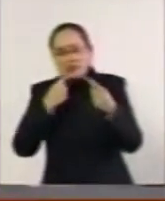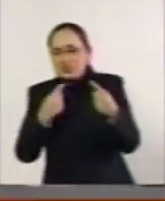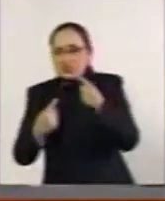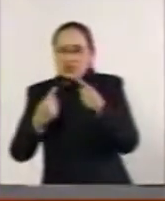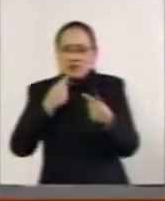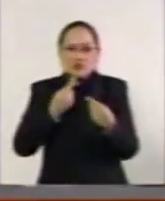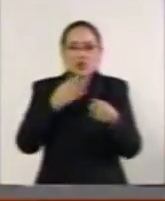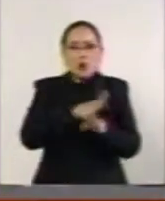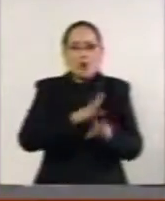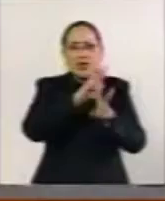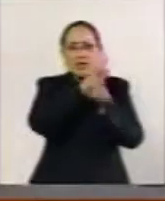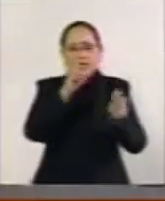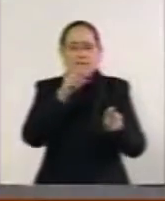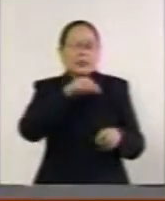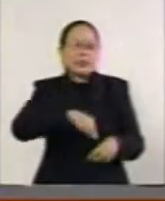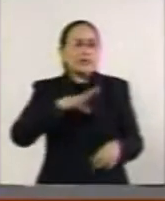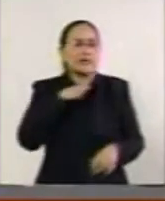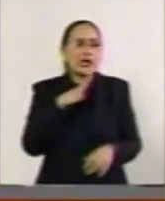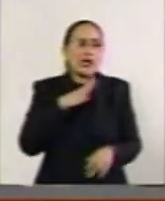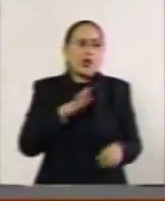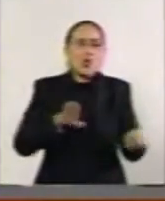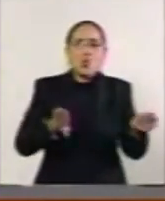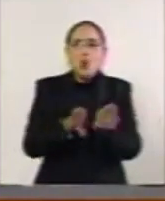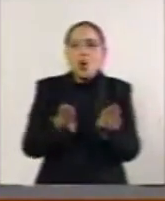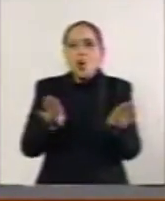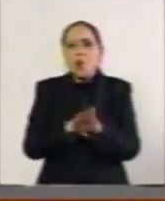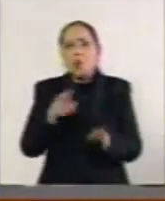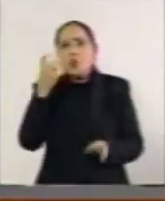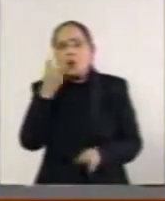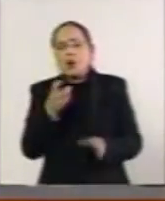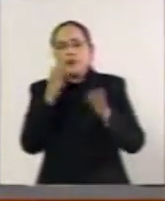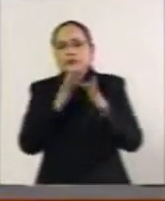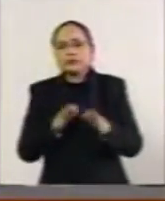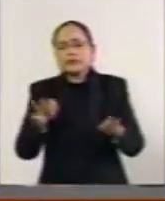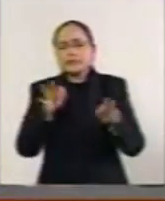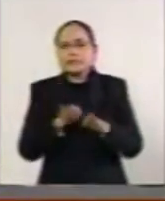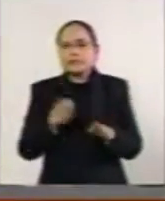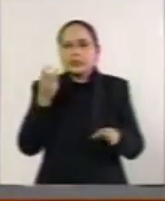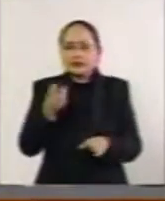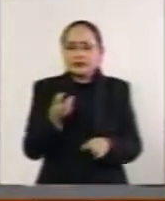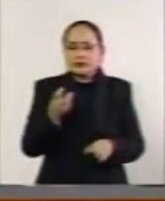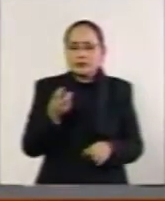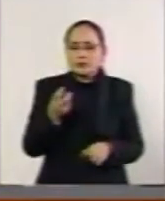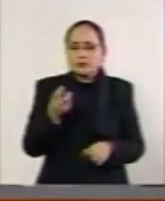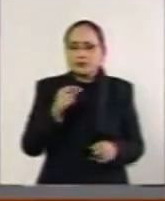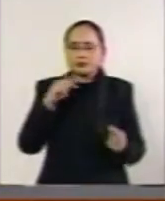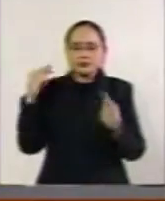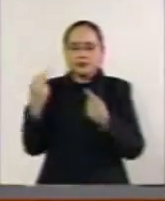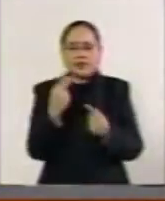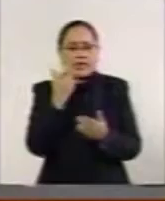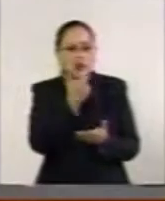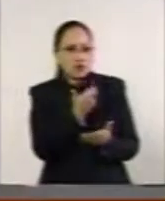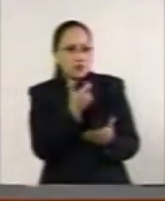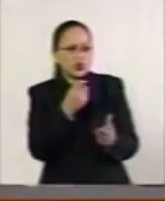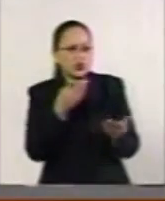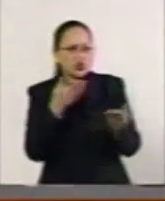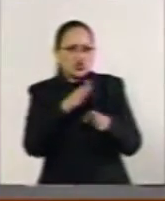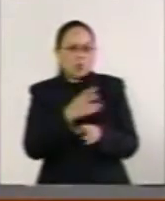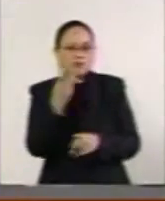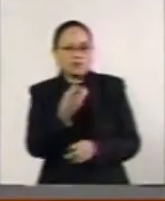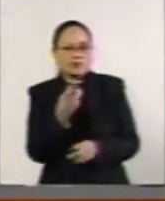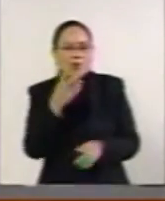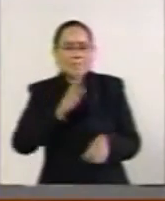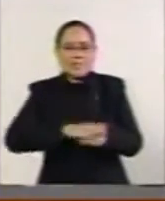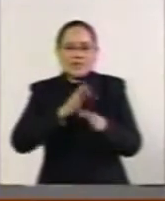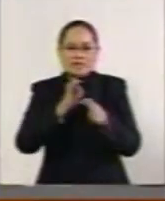en el ámbito del gabinete para ver si es pertinente o no desde el punto de vista económico, particularmente